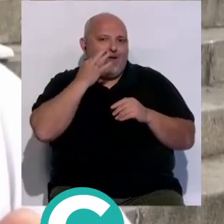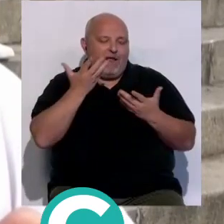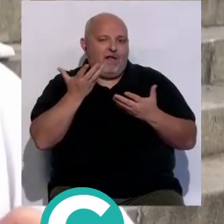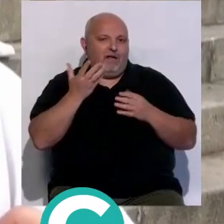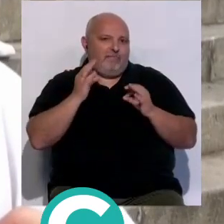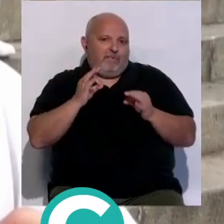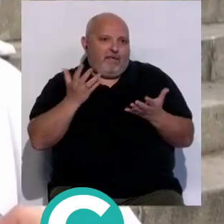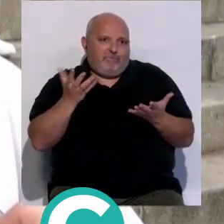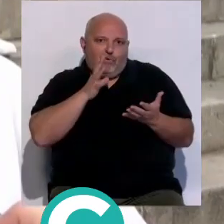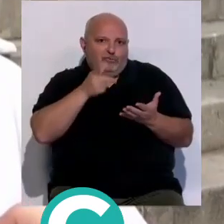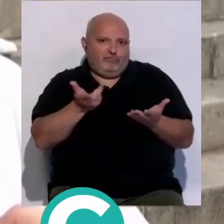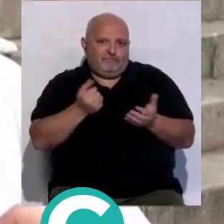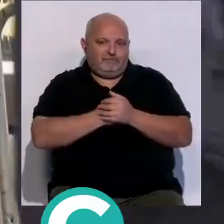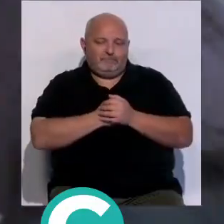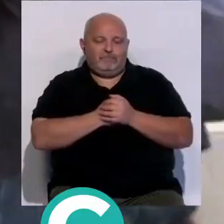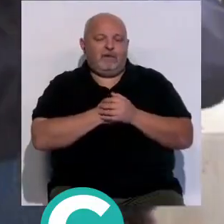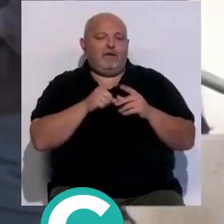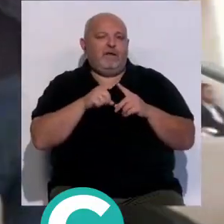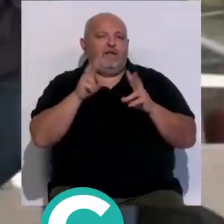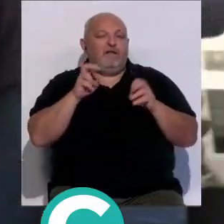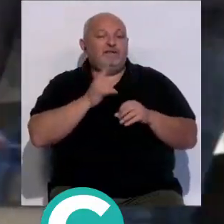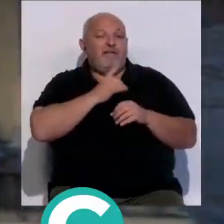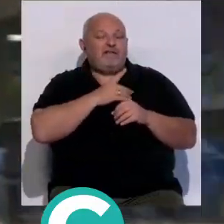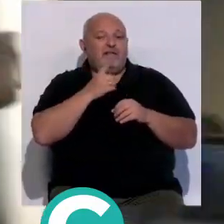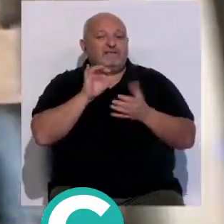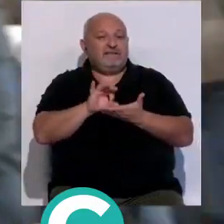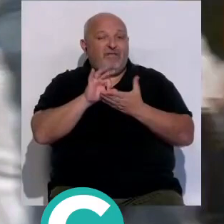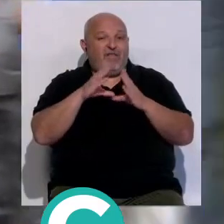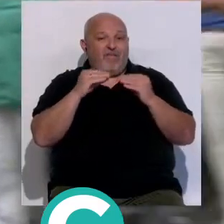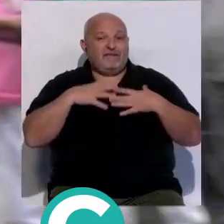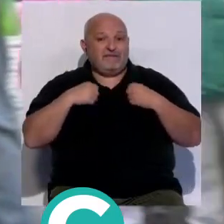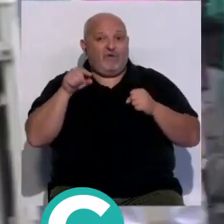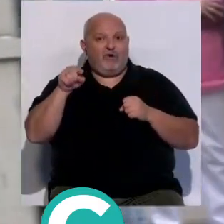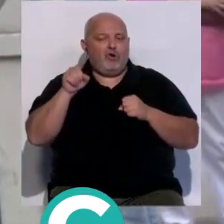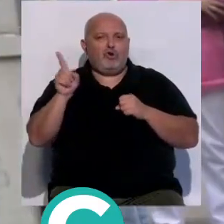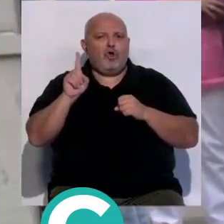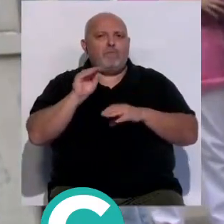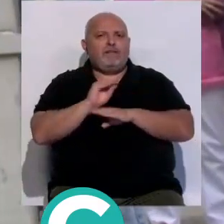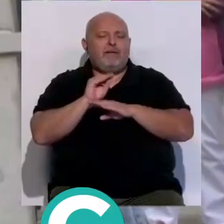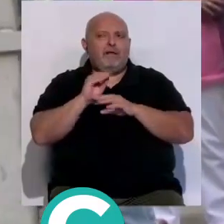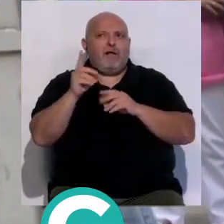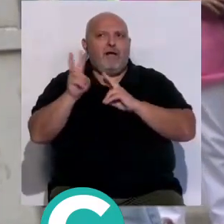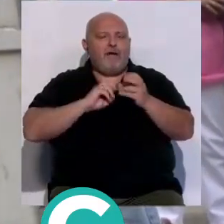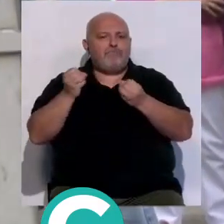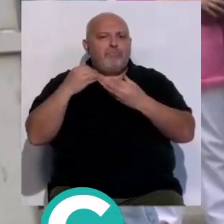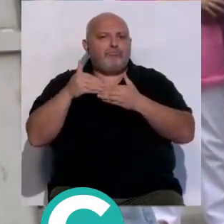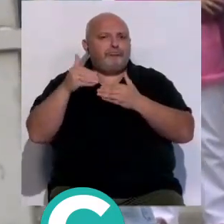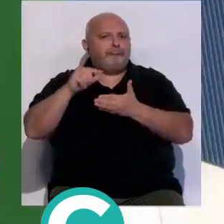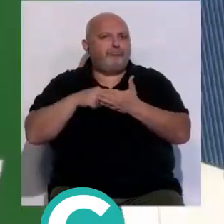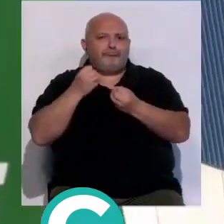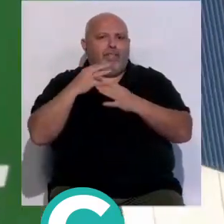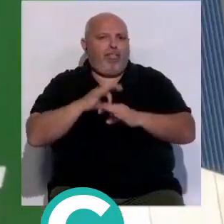extraordinaria por parte de los profesionales Aseguran desde el sindicato que el servicio andaluz de salud no les mantiene al tanto de los planes de